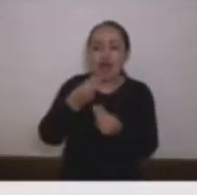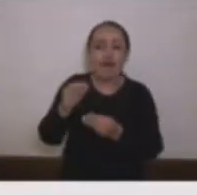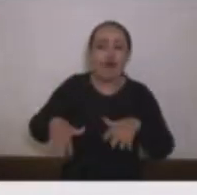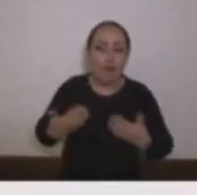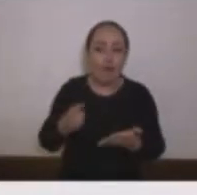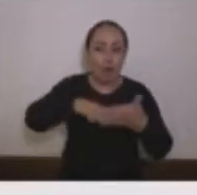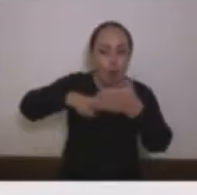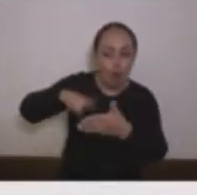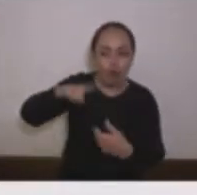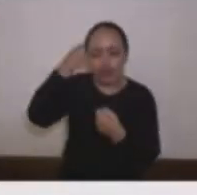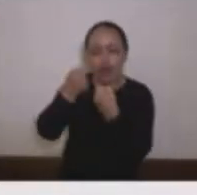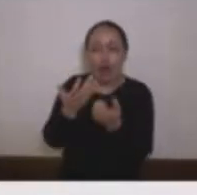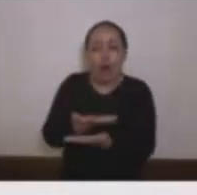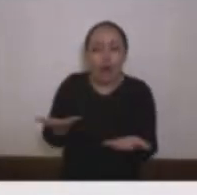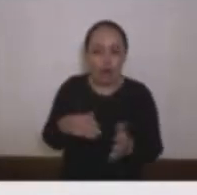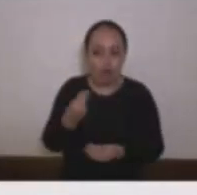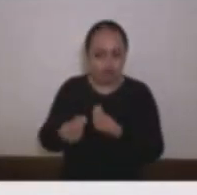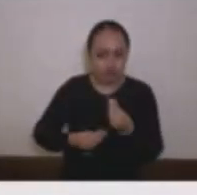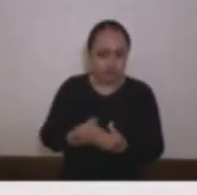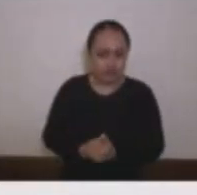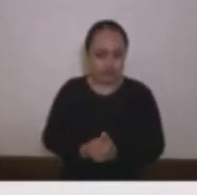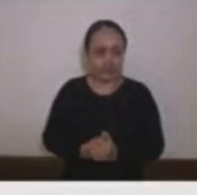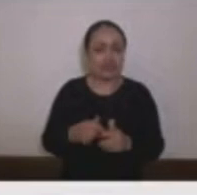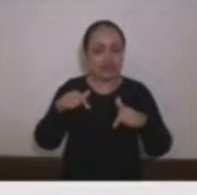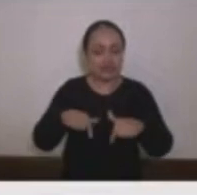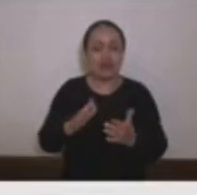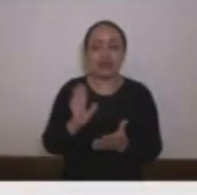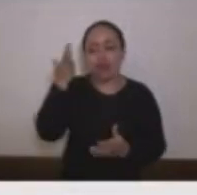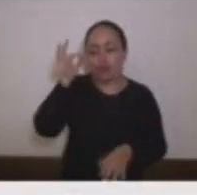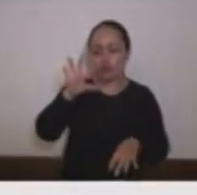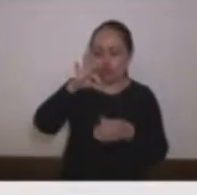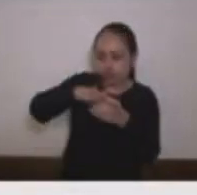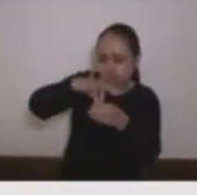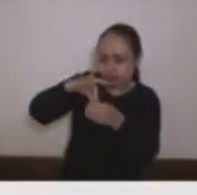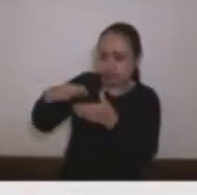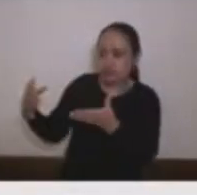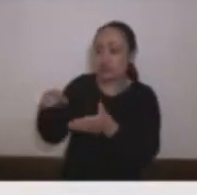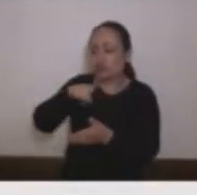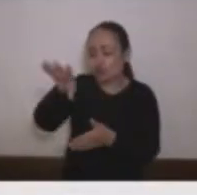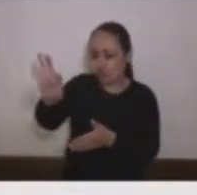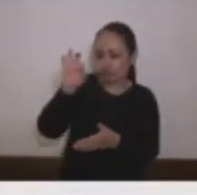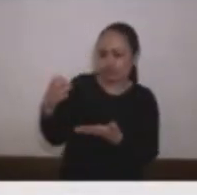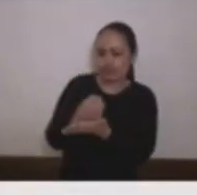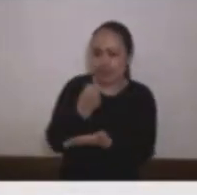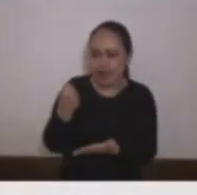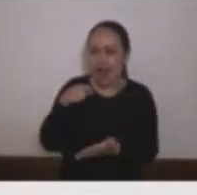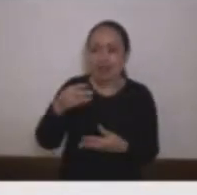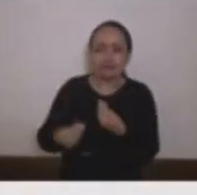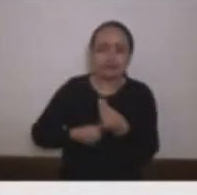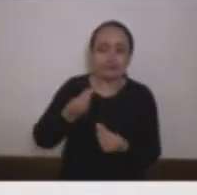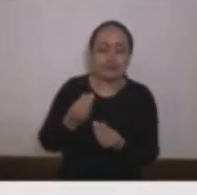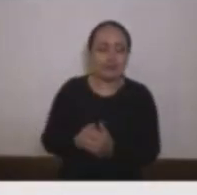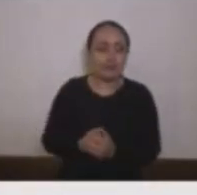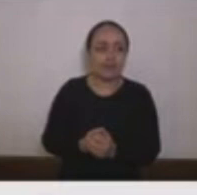Contraloría de Medellín si la administración municipal o los concejales que voten a su favor van a tener cuotas al interior de la Contraloría de Medellín si